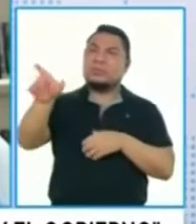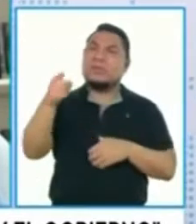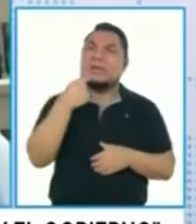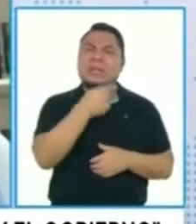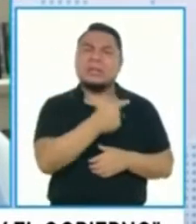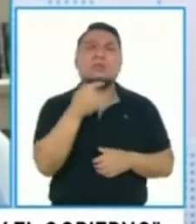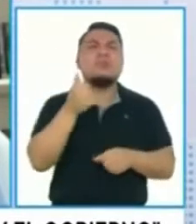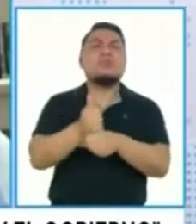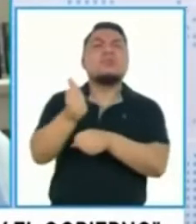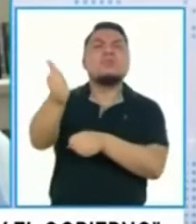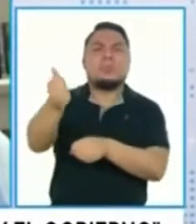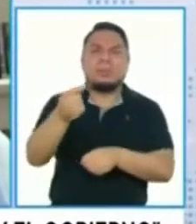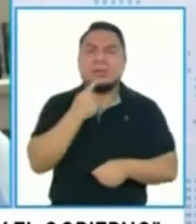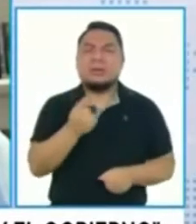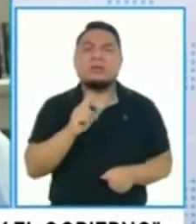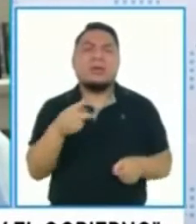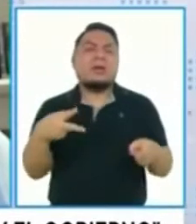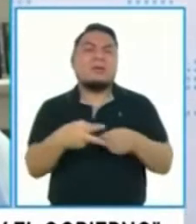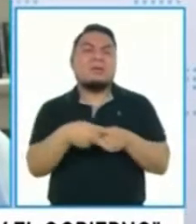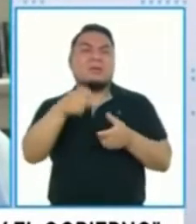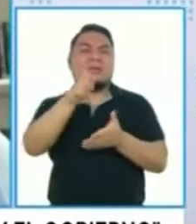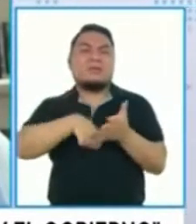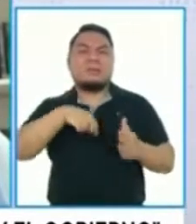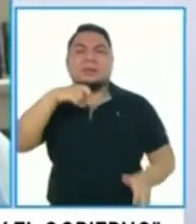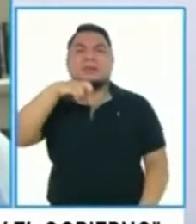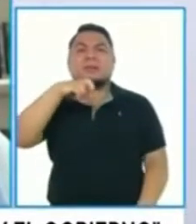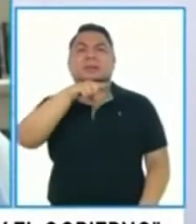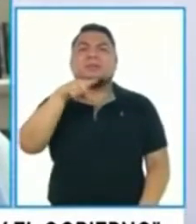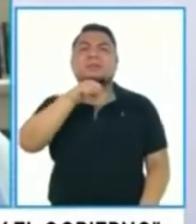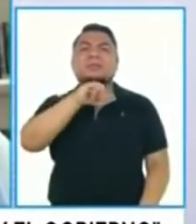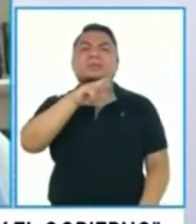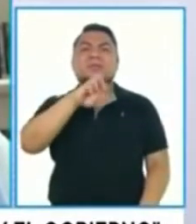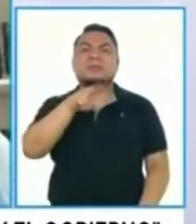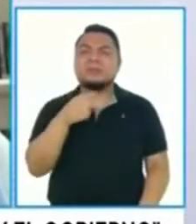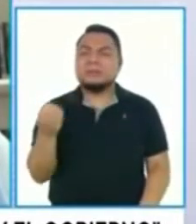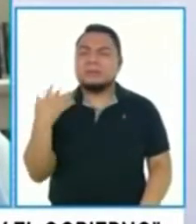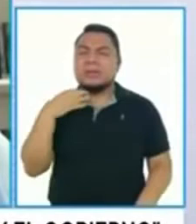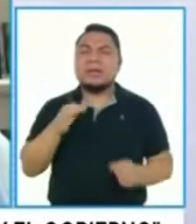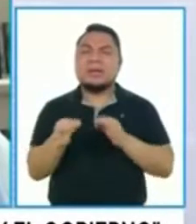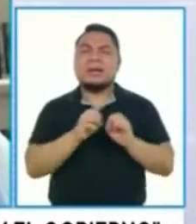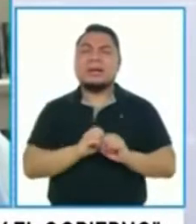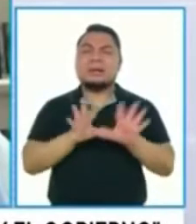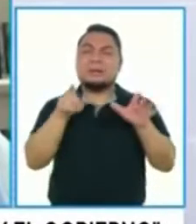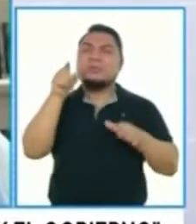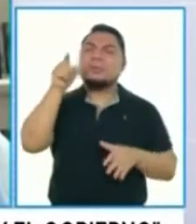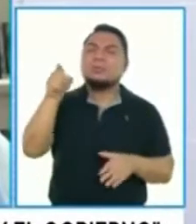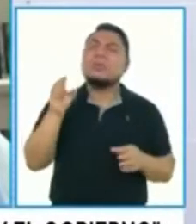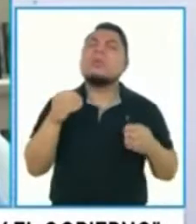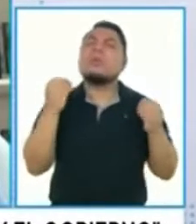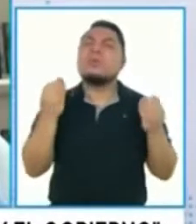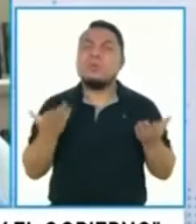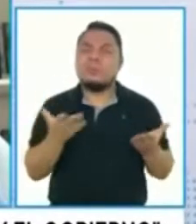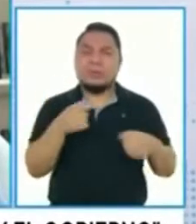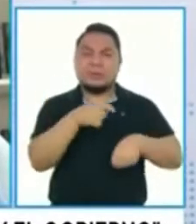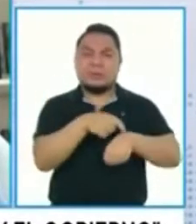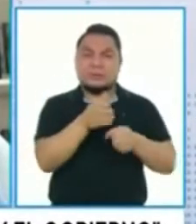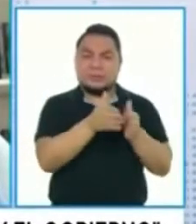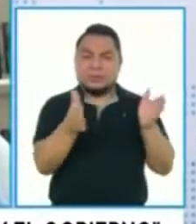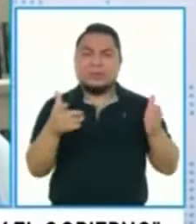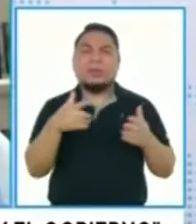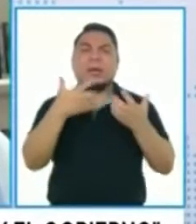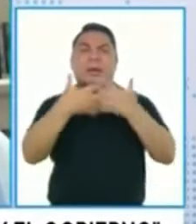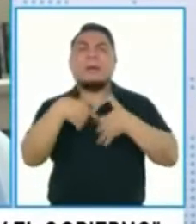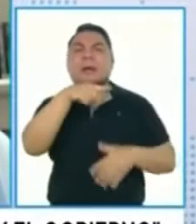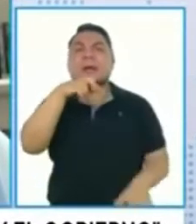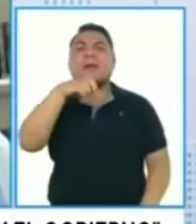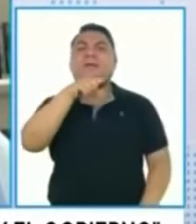se hizo o que se paralizó la firma con Pfizer. Si nos puede aclarar en qué, o sea, ¿usted cómo dejó la situación con la empresa